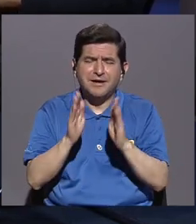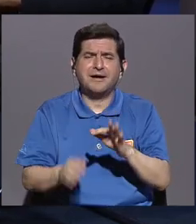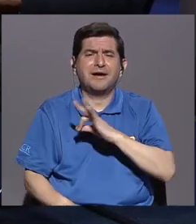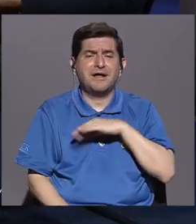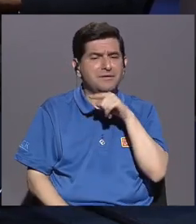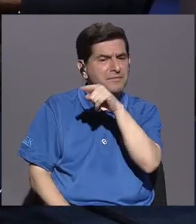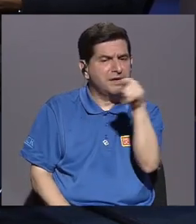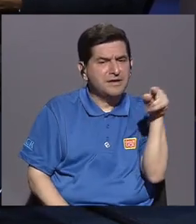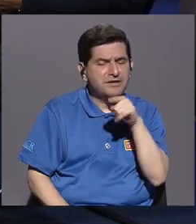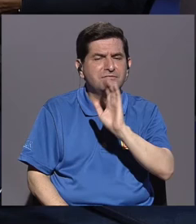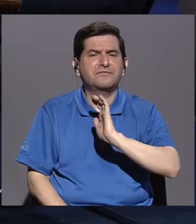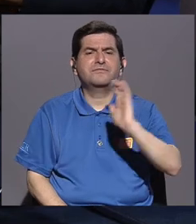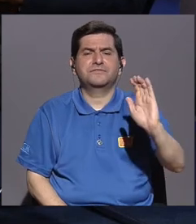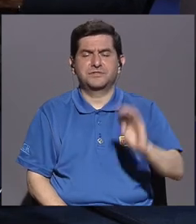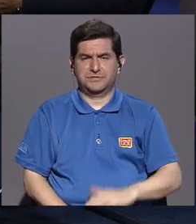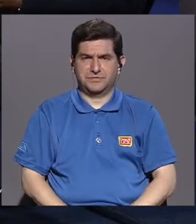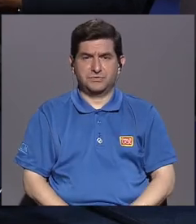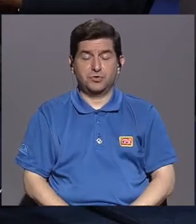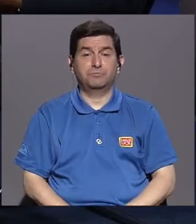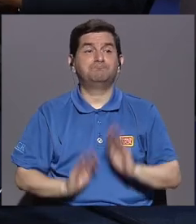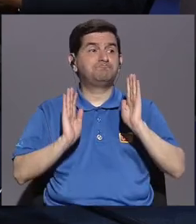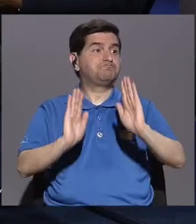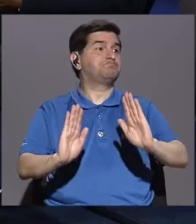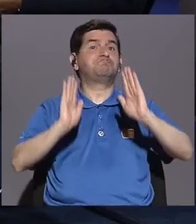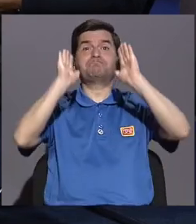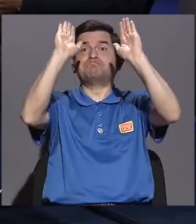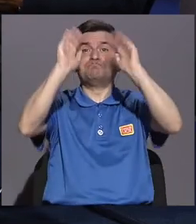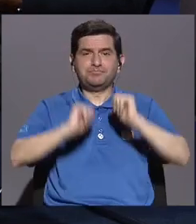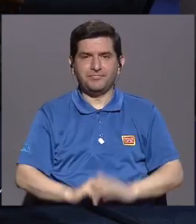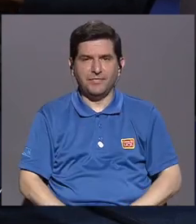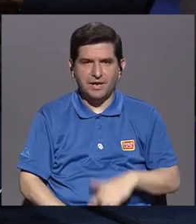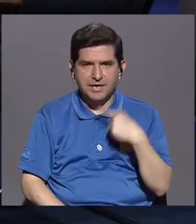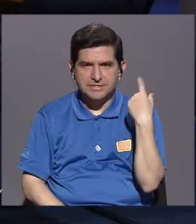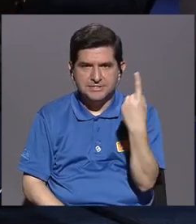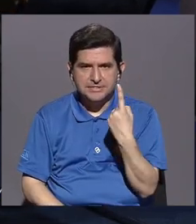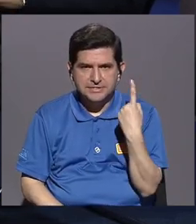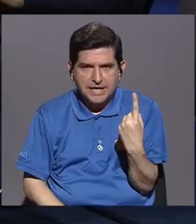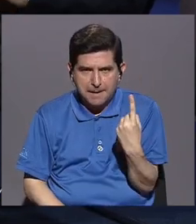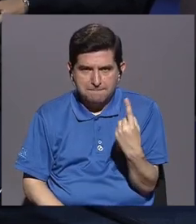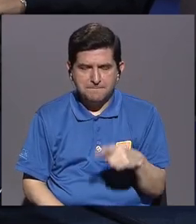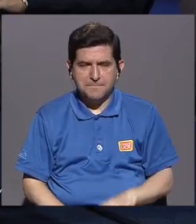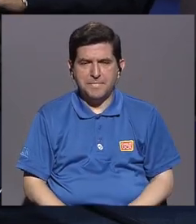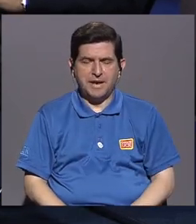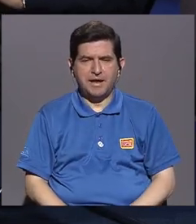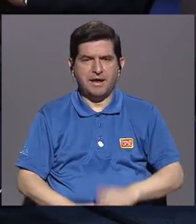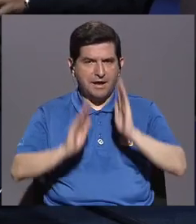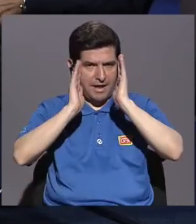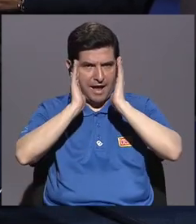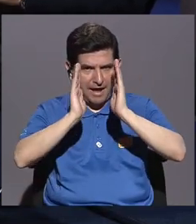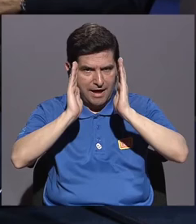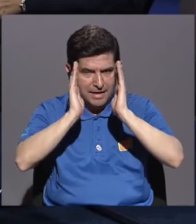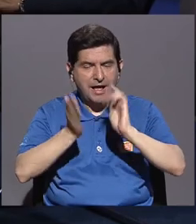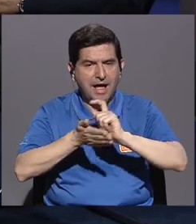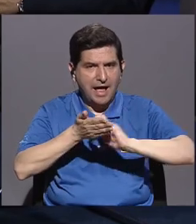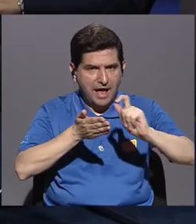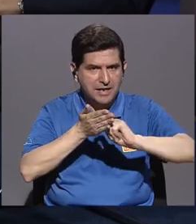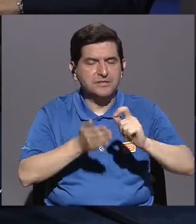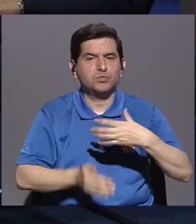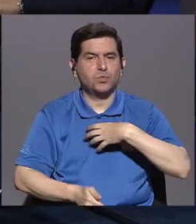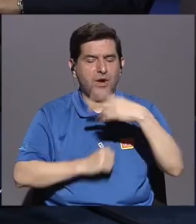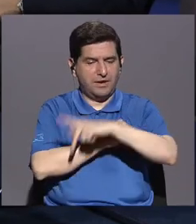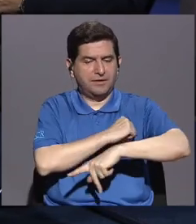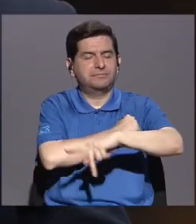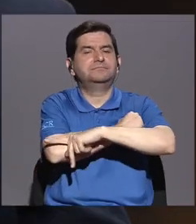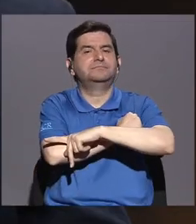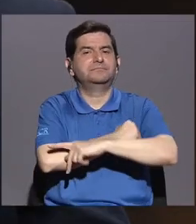beneficio de ellas y de ellos, pues sería maravilloso siempre y cuando no descuidemos a las escuelas de nuestro